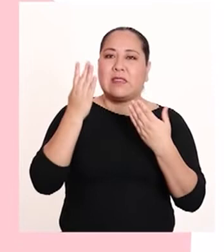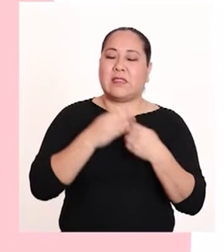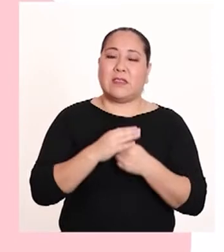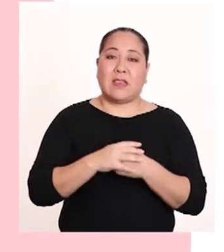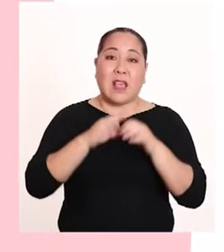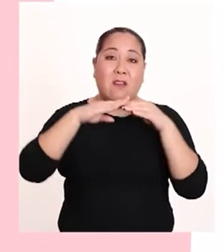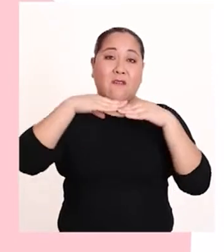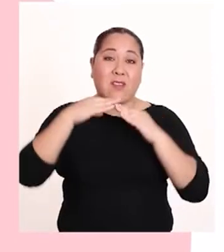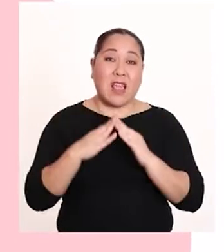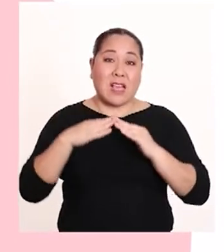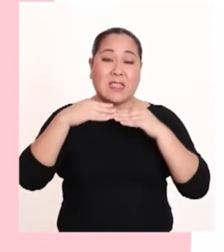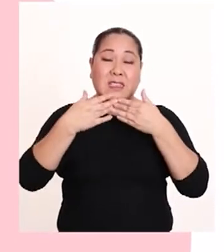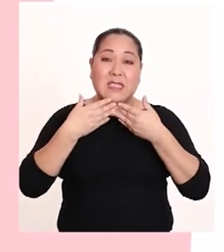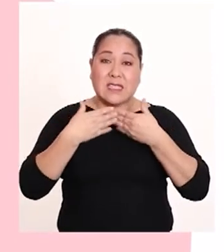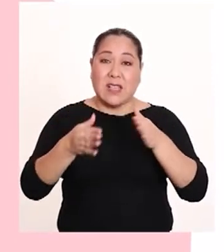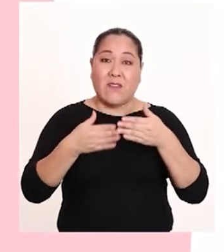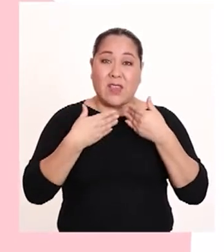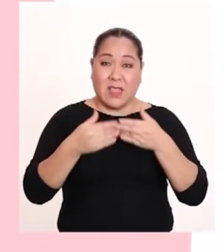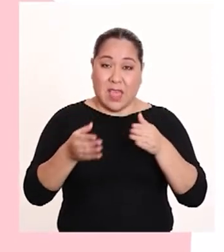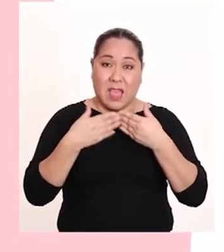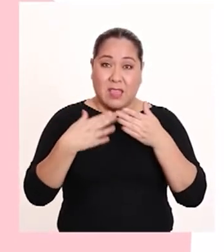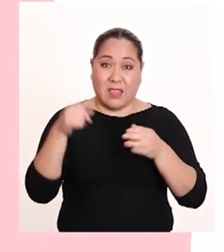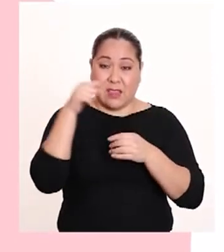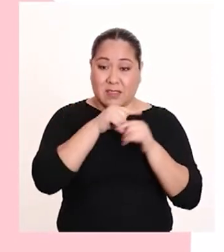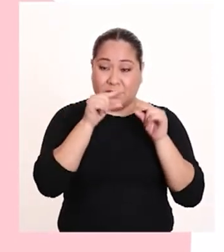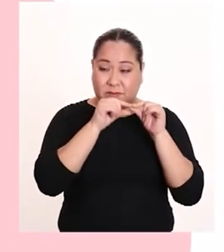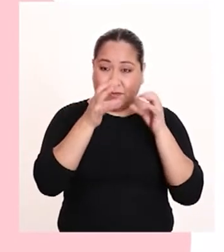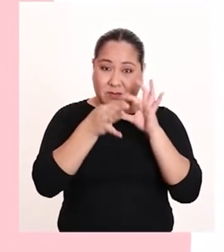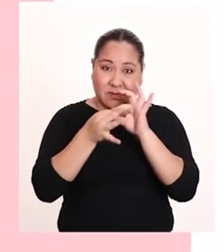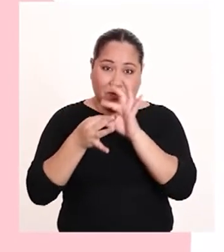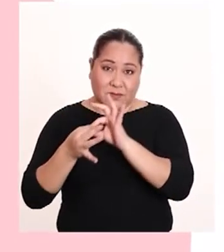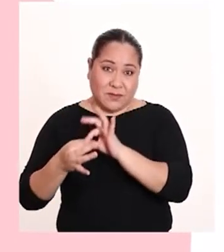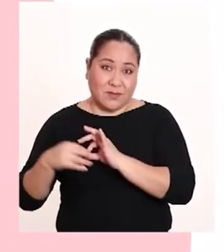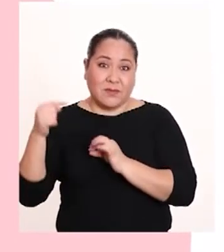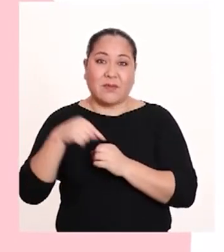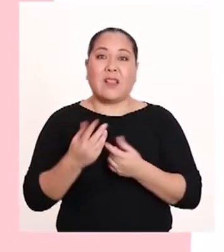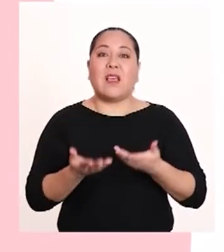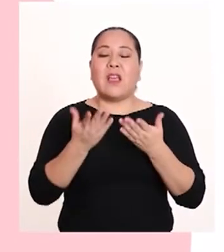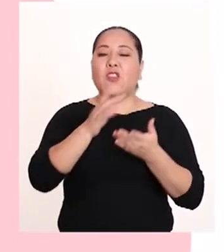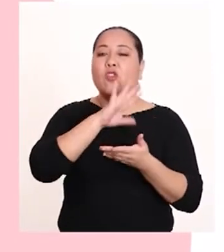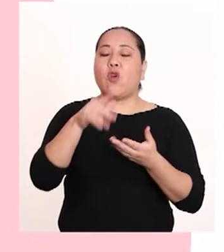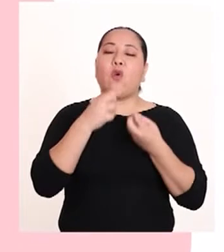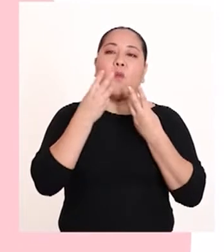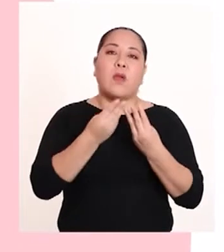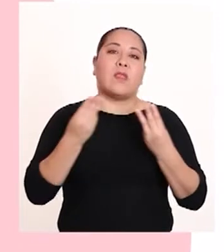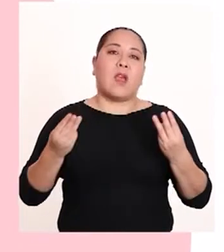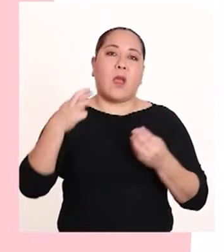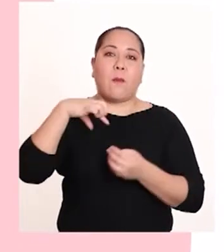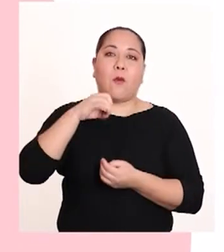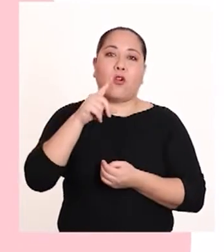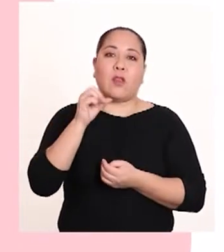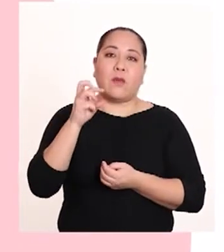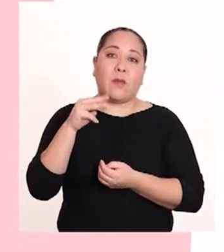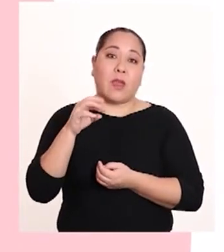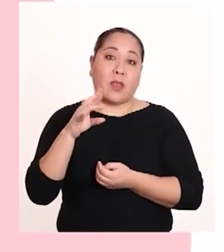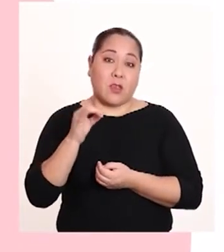La flexibilidad de las cadenas moleculares ocasiona que todo el material polimérico sea